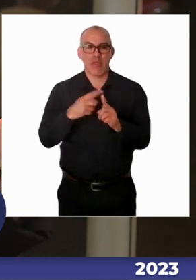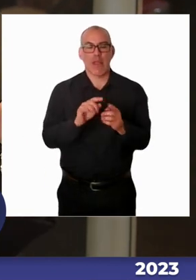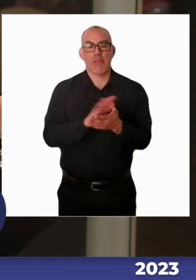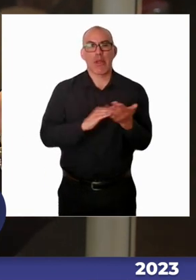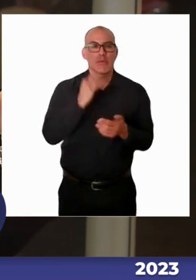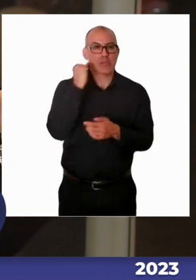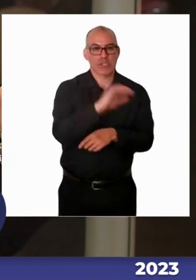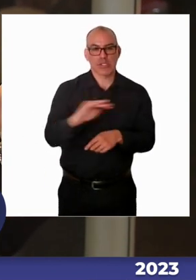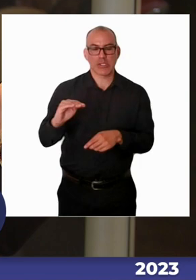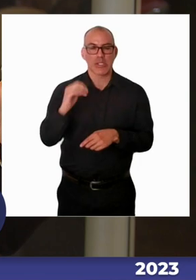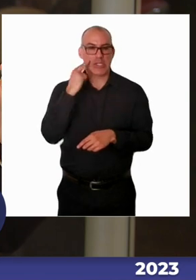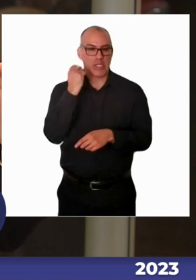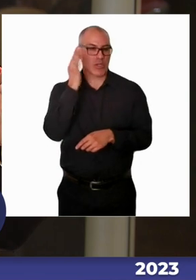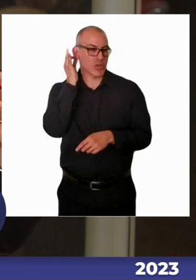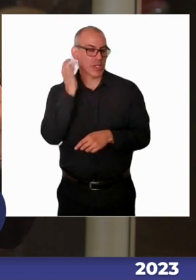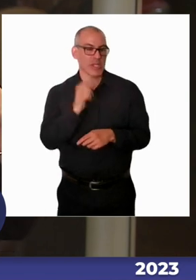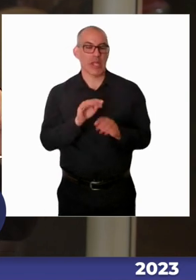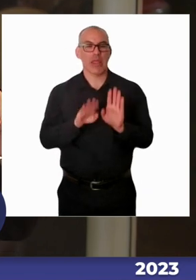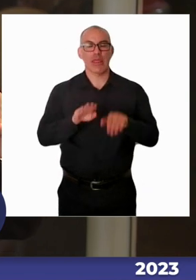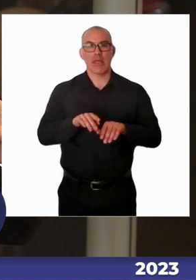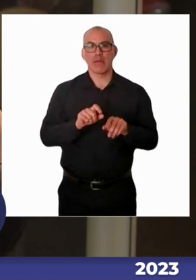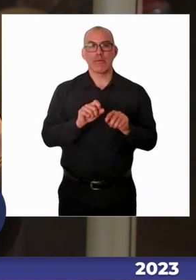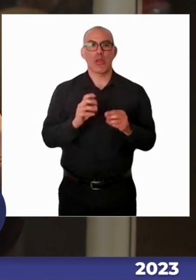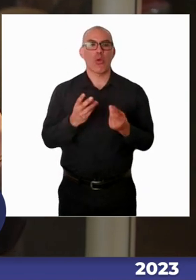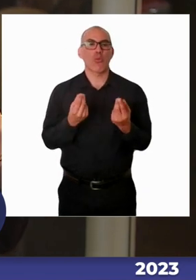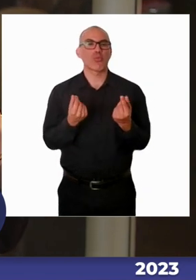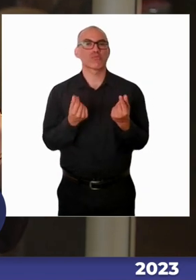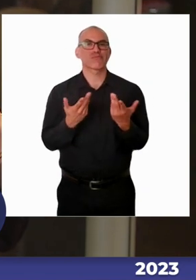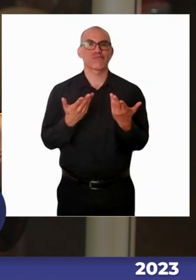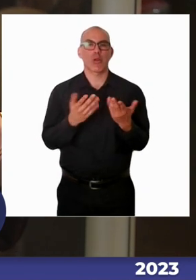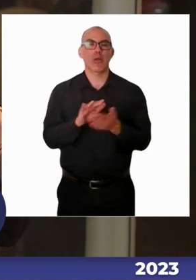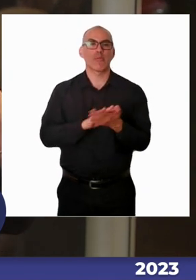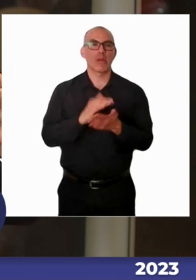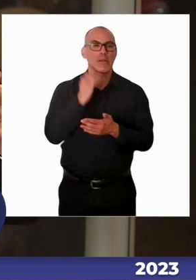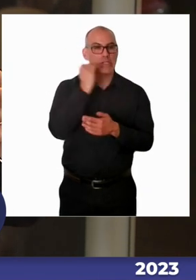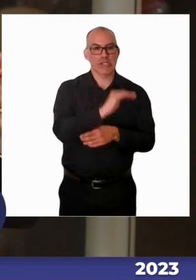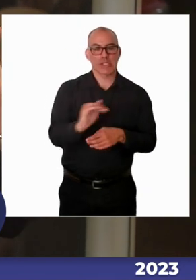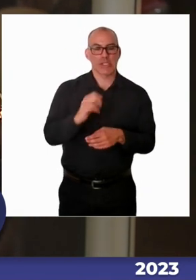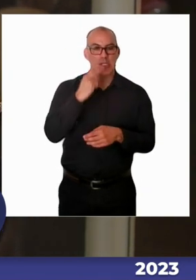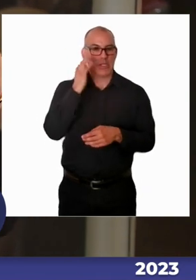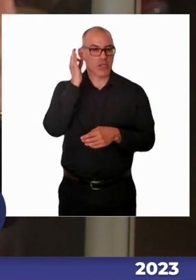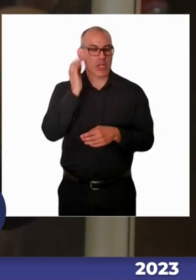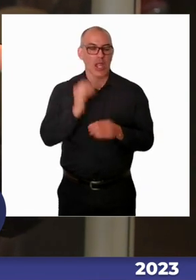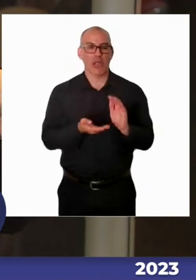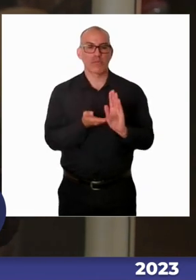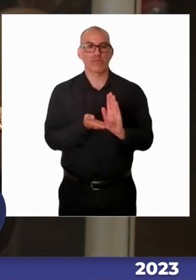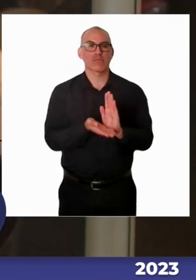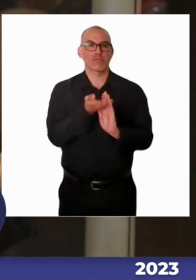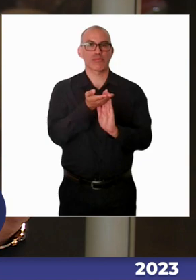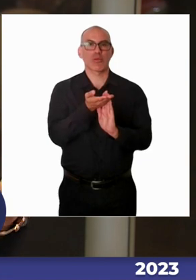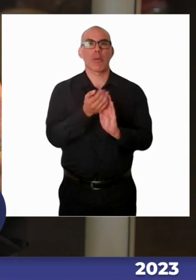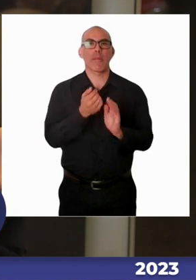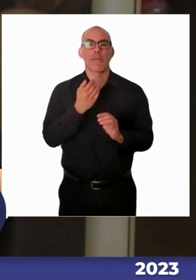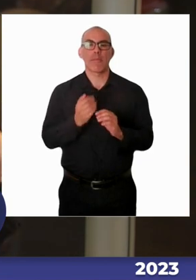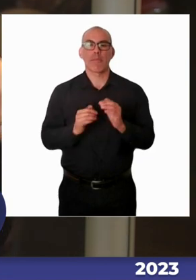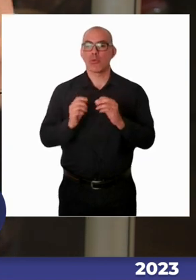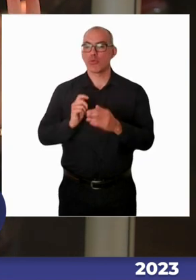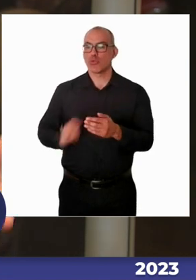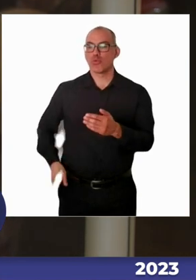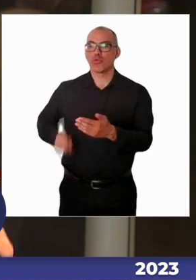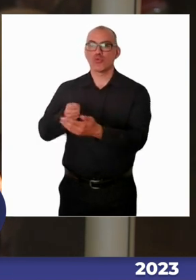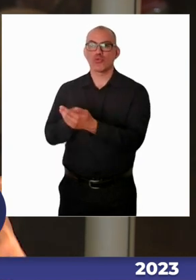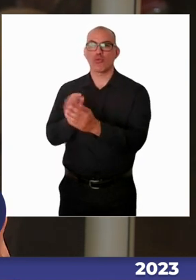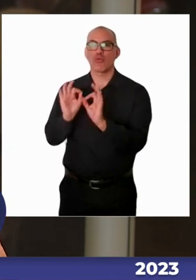hay varias críticas que han surgido como al